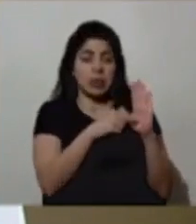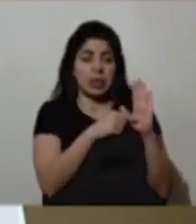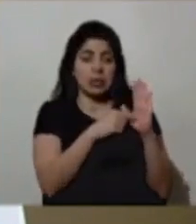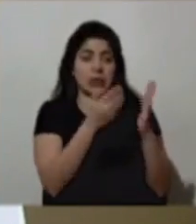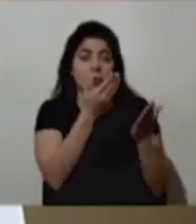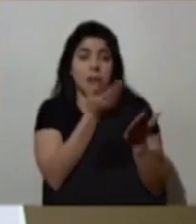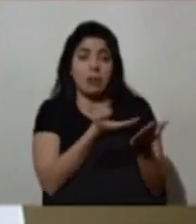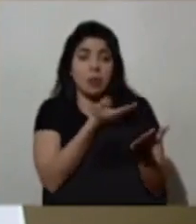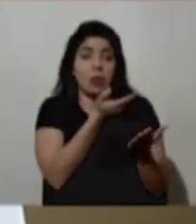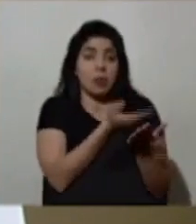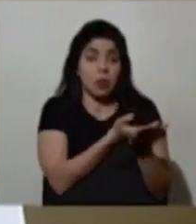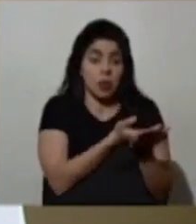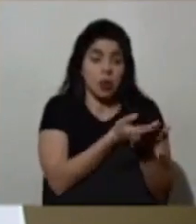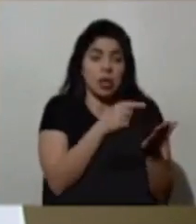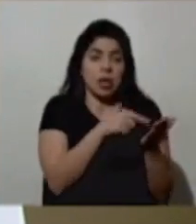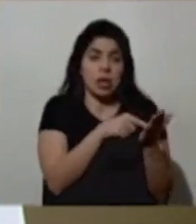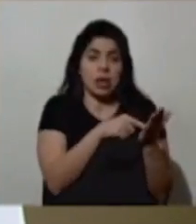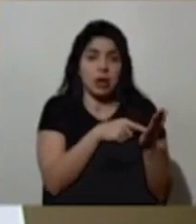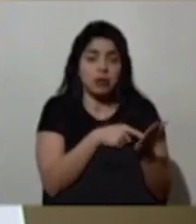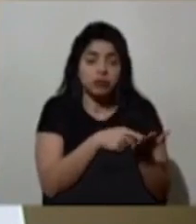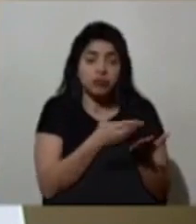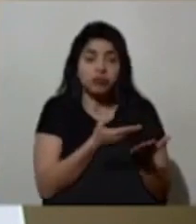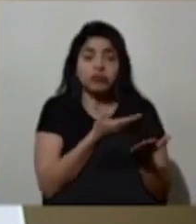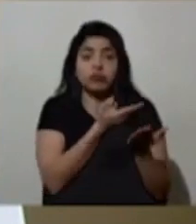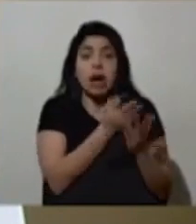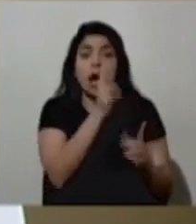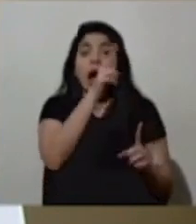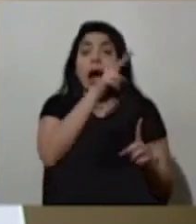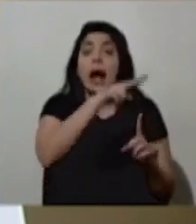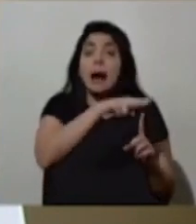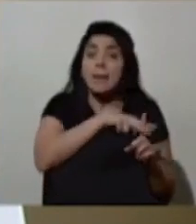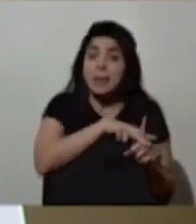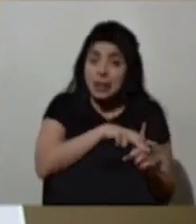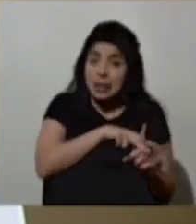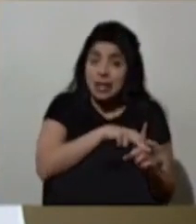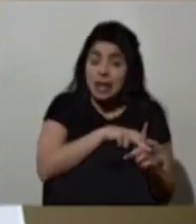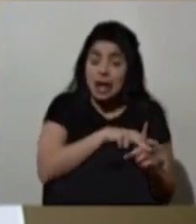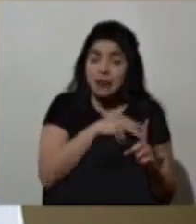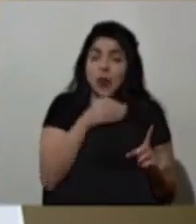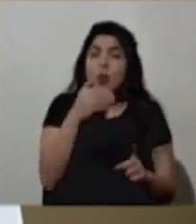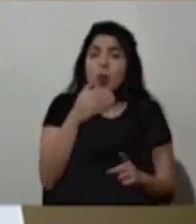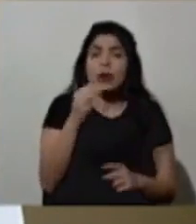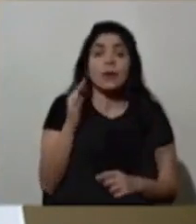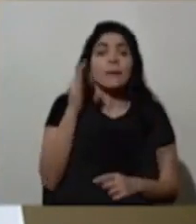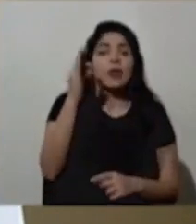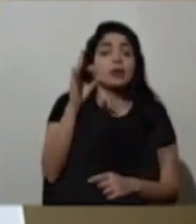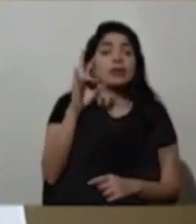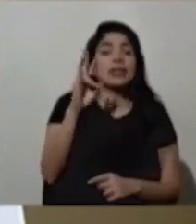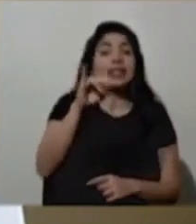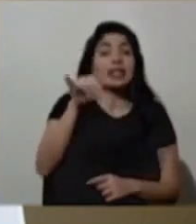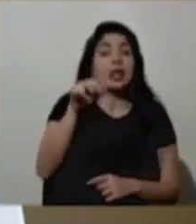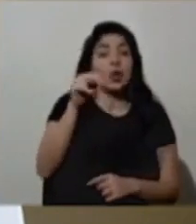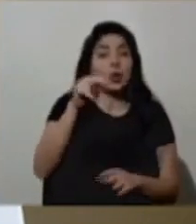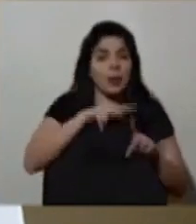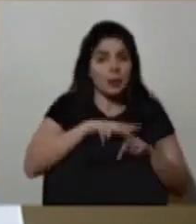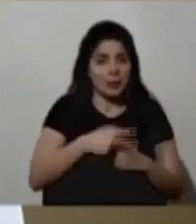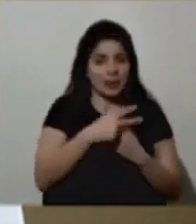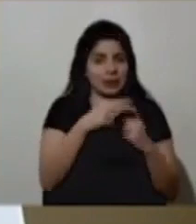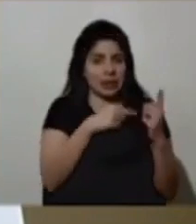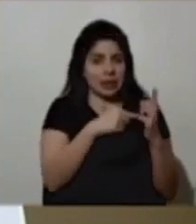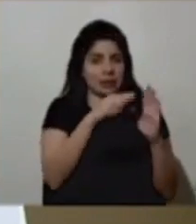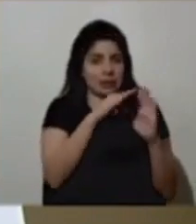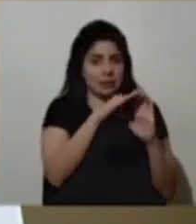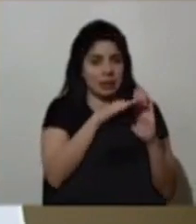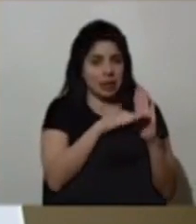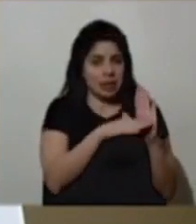presentadas y aplicadas desde el próximo 7 de junio y hasta